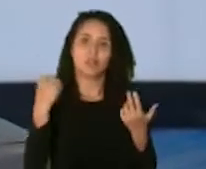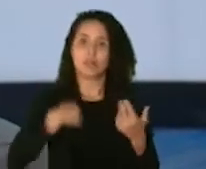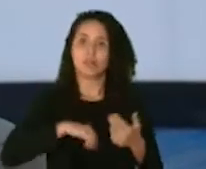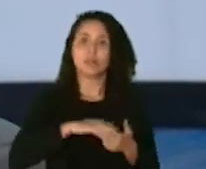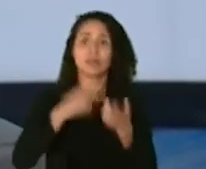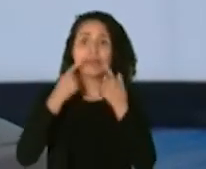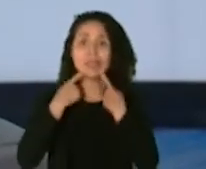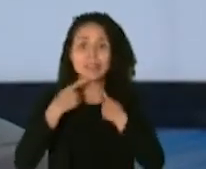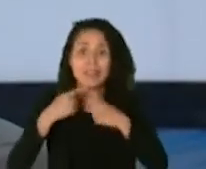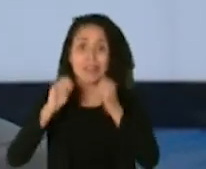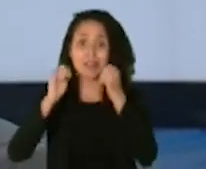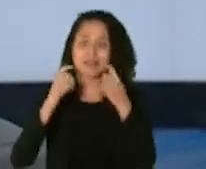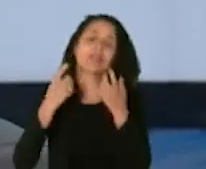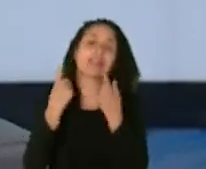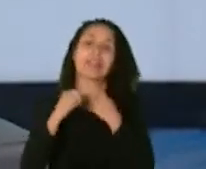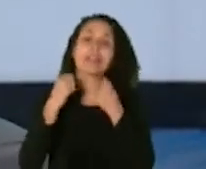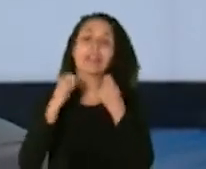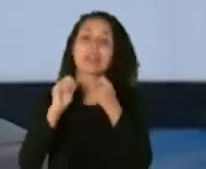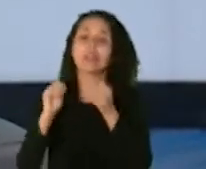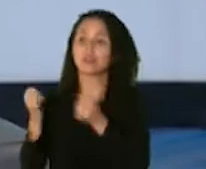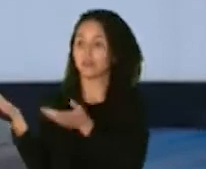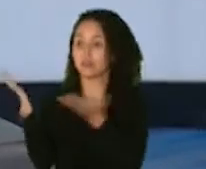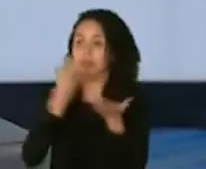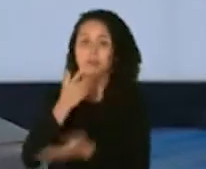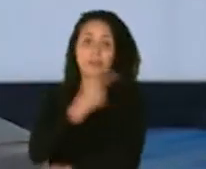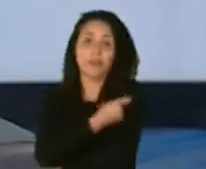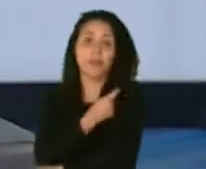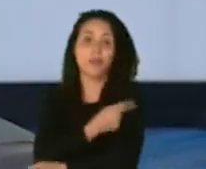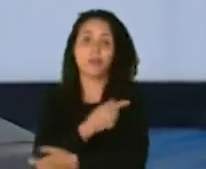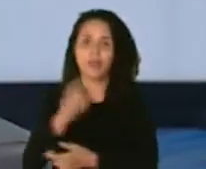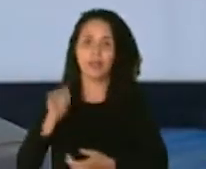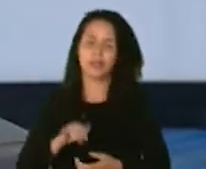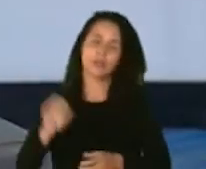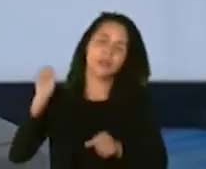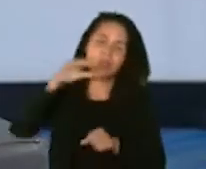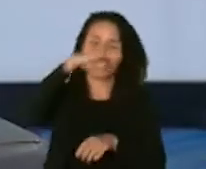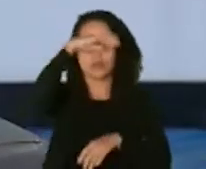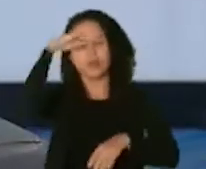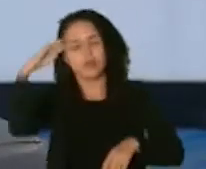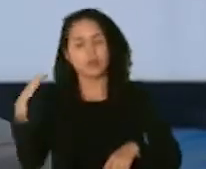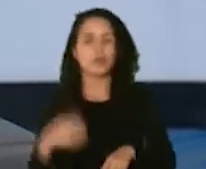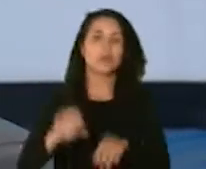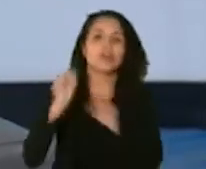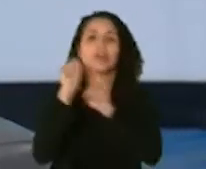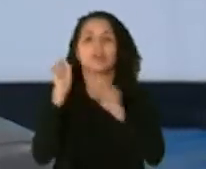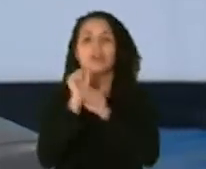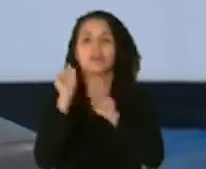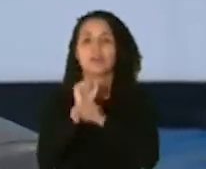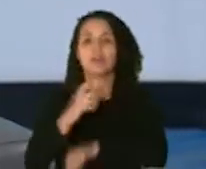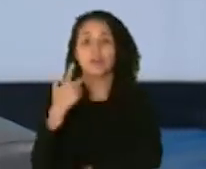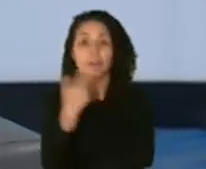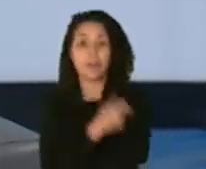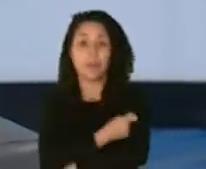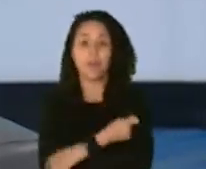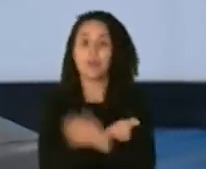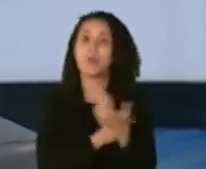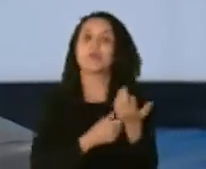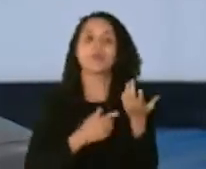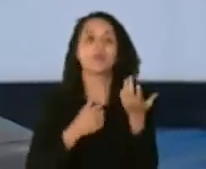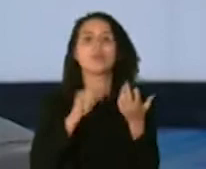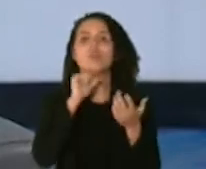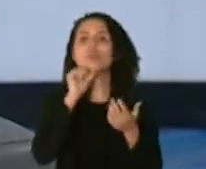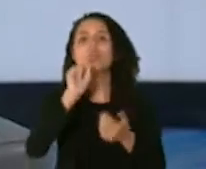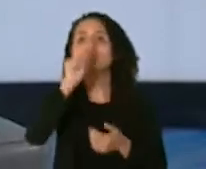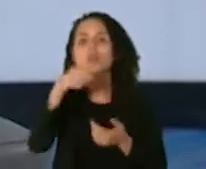vacuna pero es por un arduo esfuerzo que se ha logrado verdad las vacunas no solamente han bajado mortalidad han